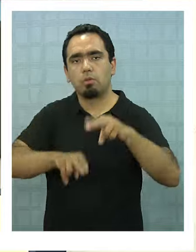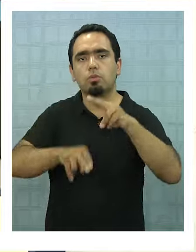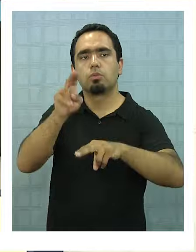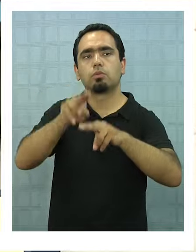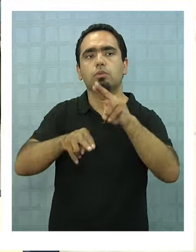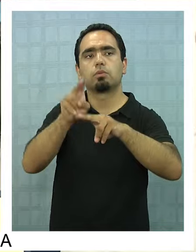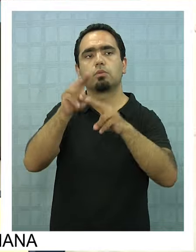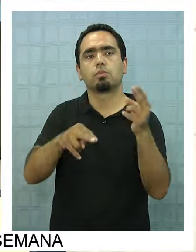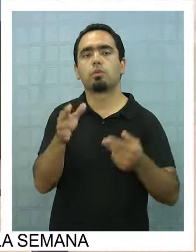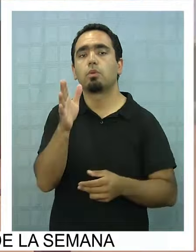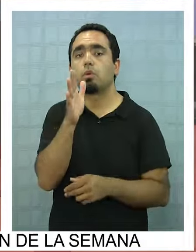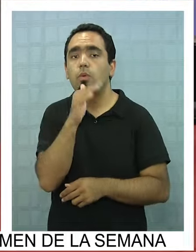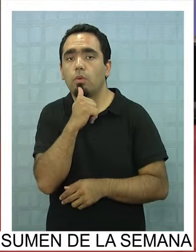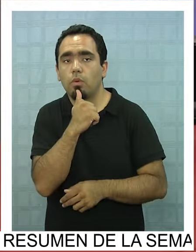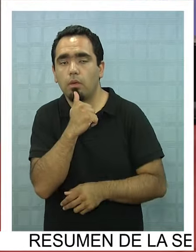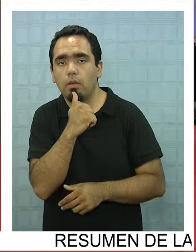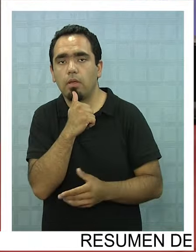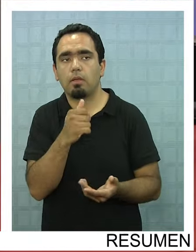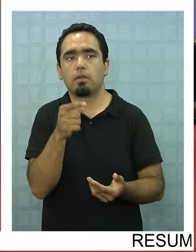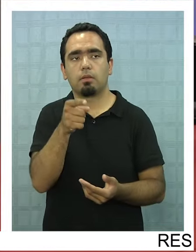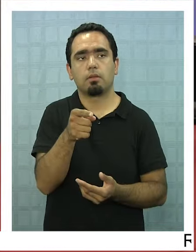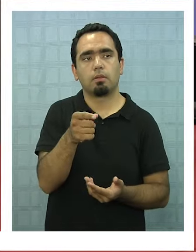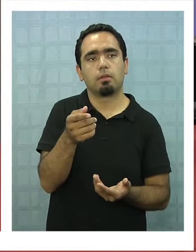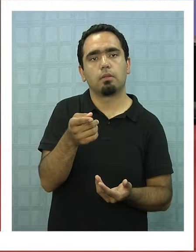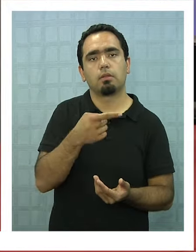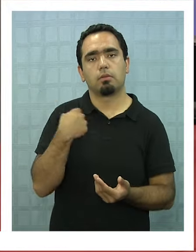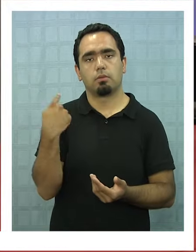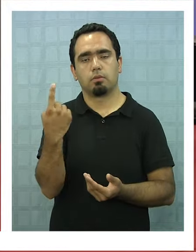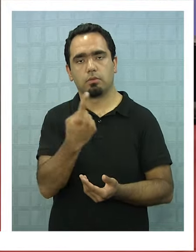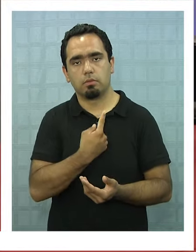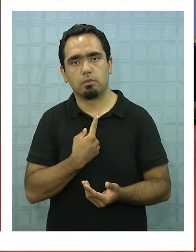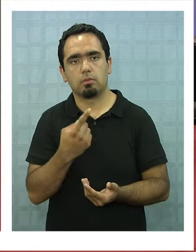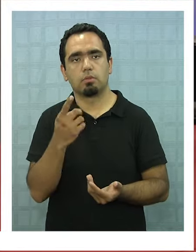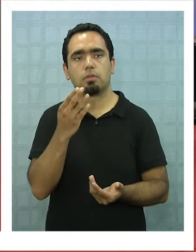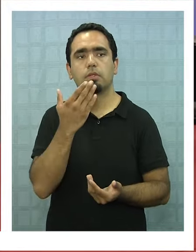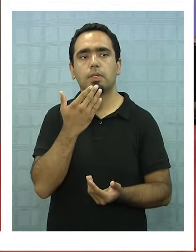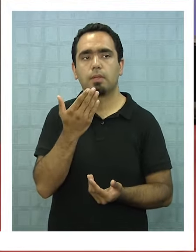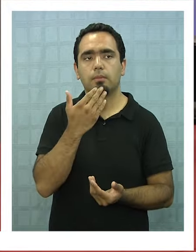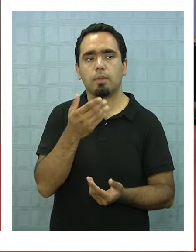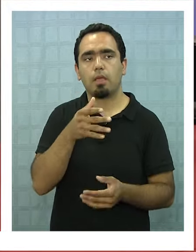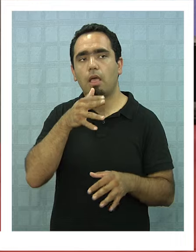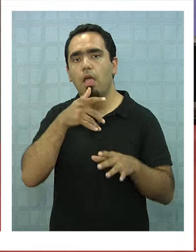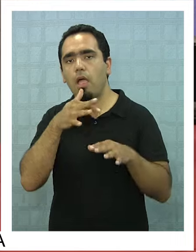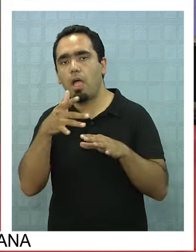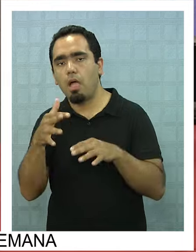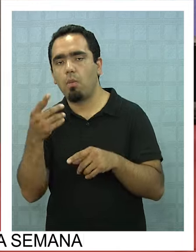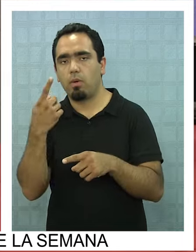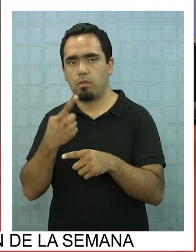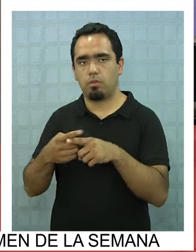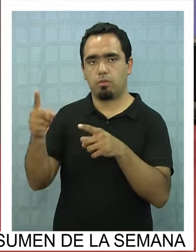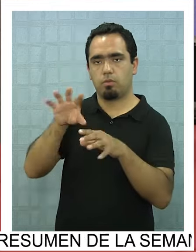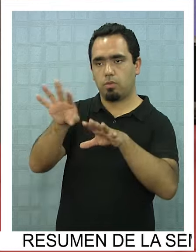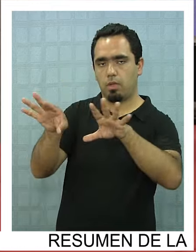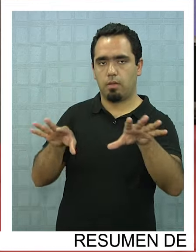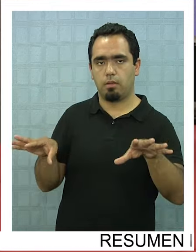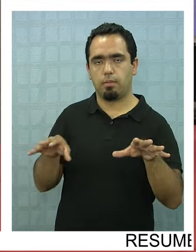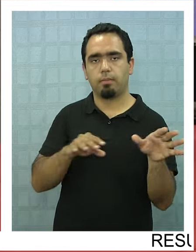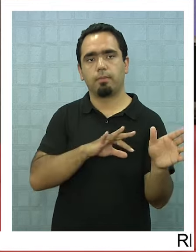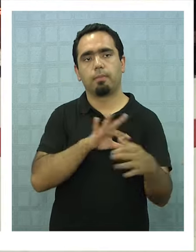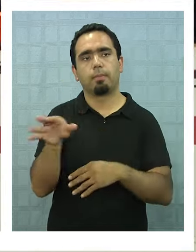para la etapa de la construcción, como no tenemos todavía la planta funcionando, vamos a necesitar todavía agua fresca de otras